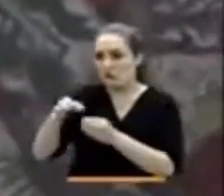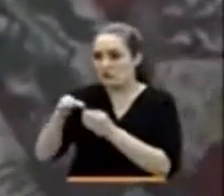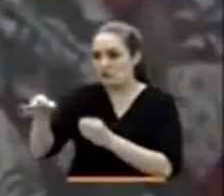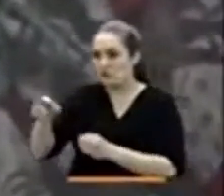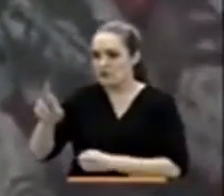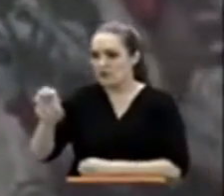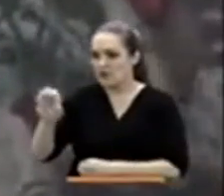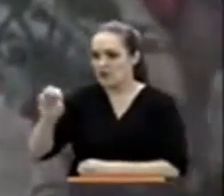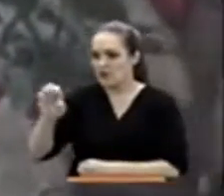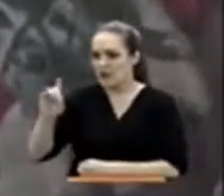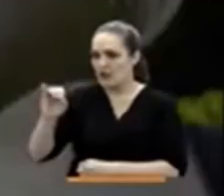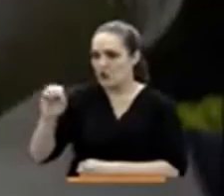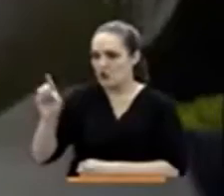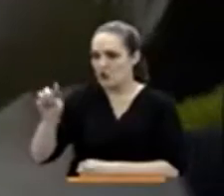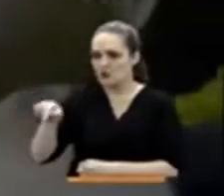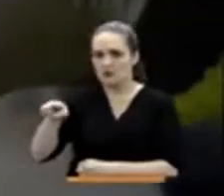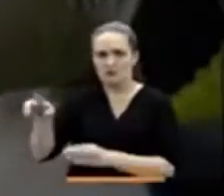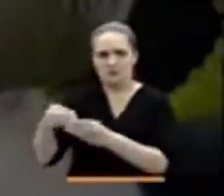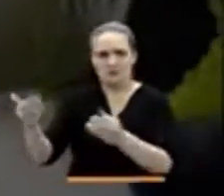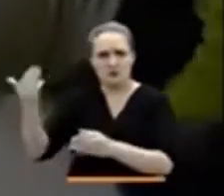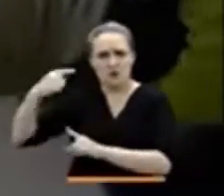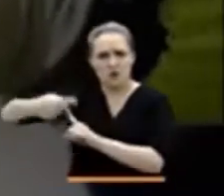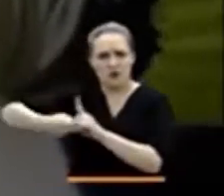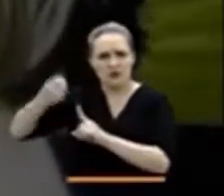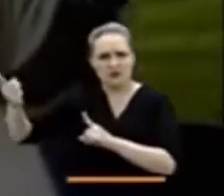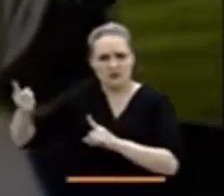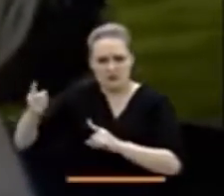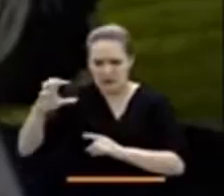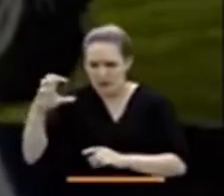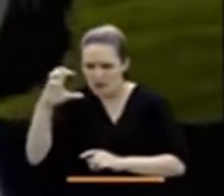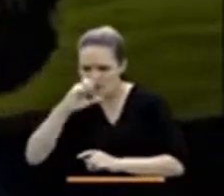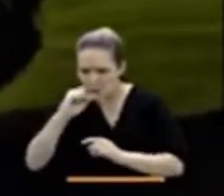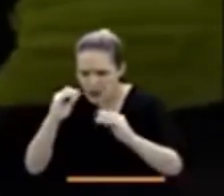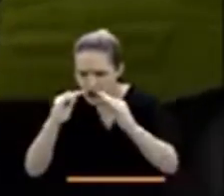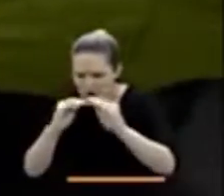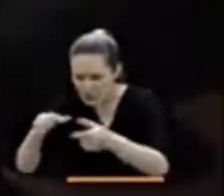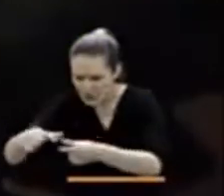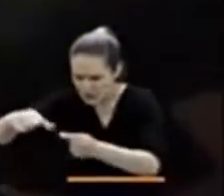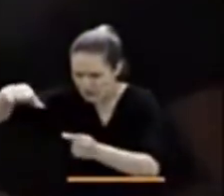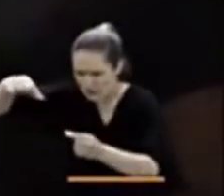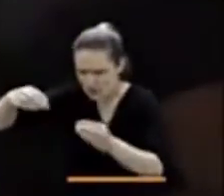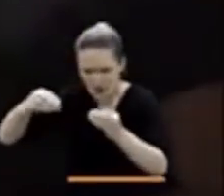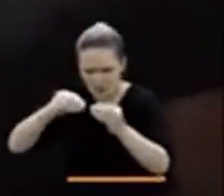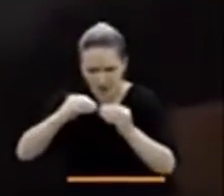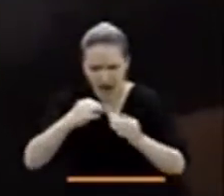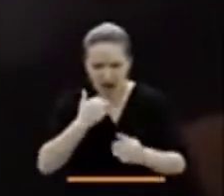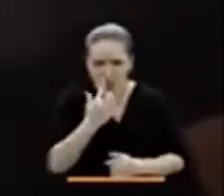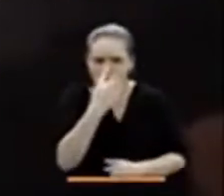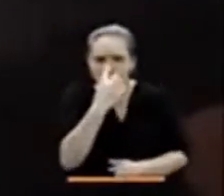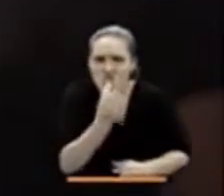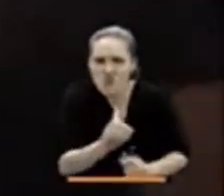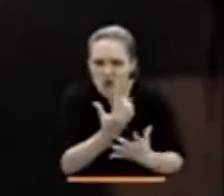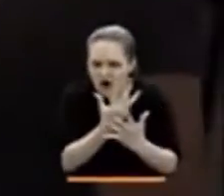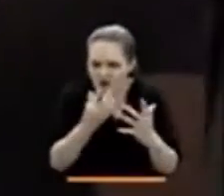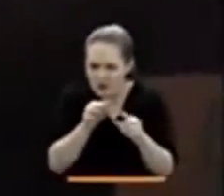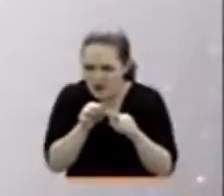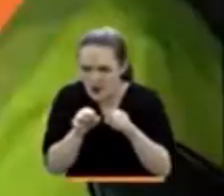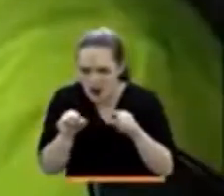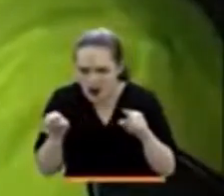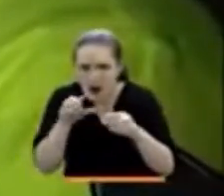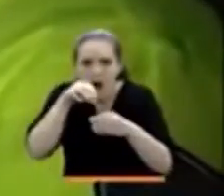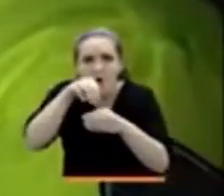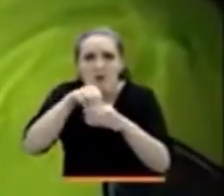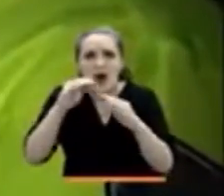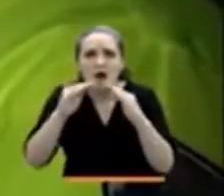mes. Muñecos de vudú y libros de brujería fueron encontrados en el allanamiento de las autoridades a la casa de la familia.